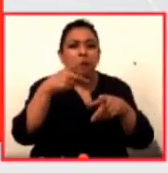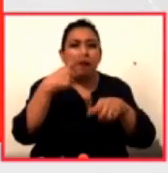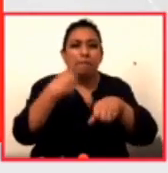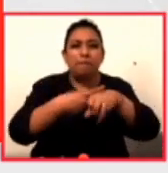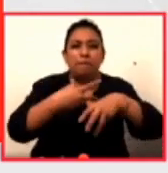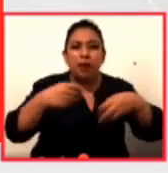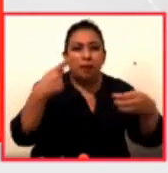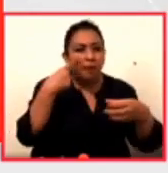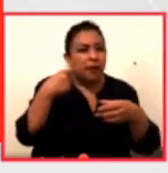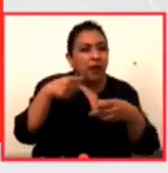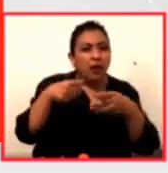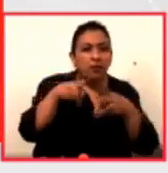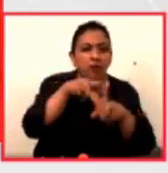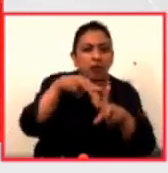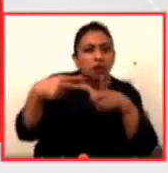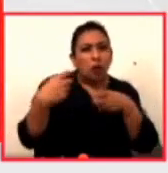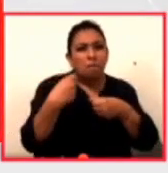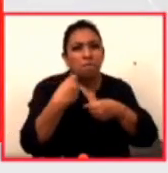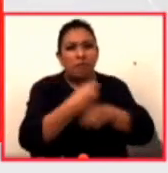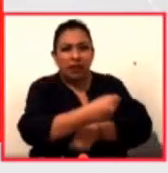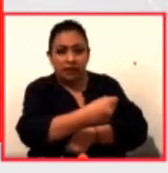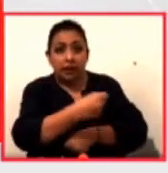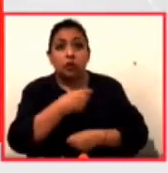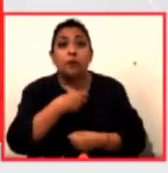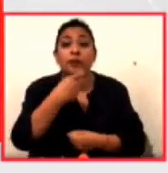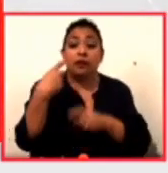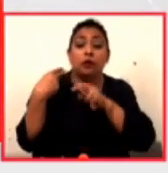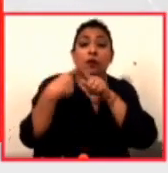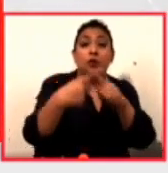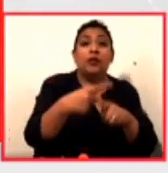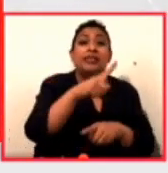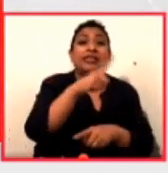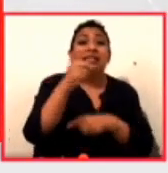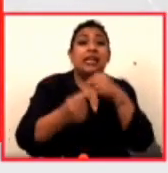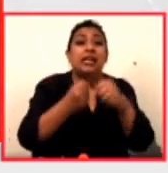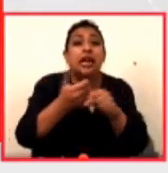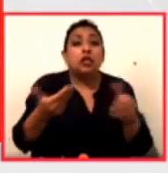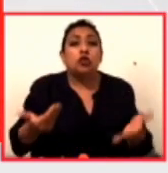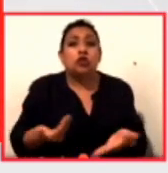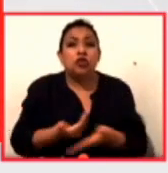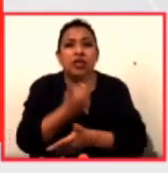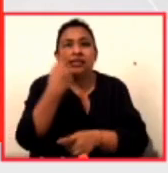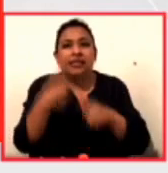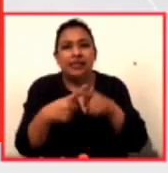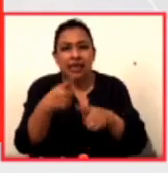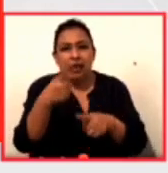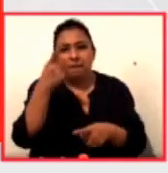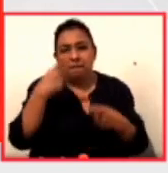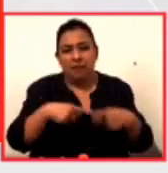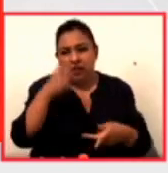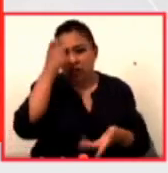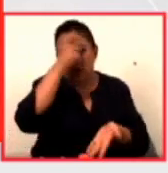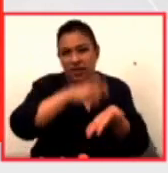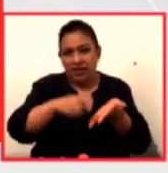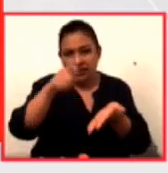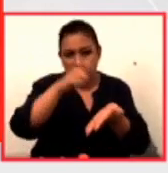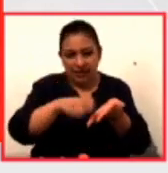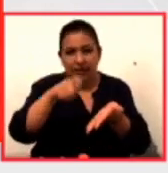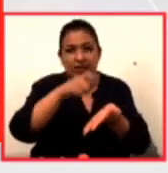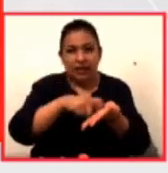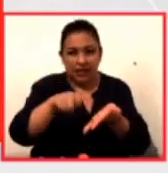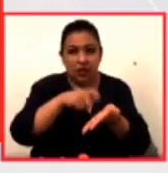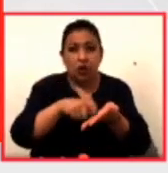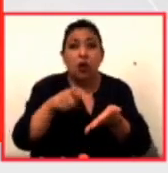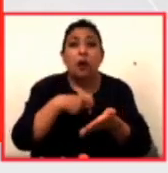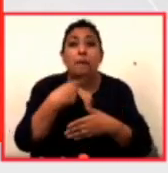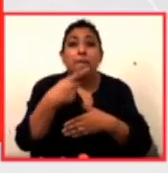Bradbury. Esto es a 100 años del nacimiento del escritor que se conmemorará en